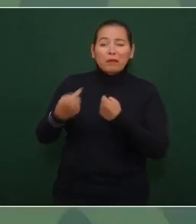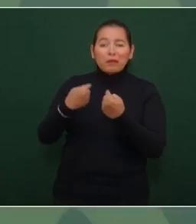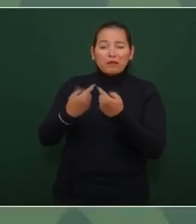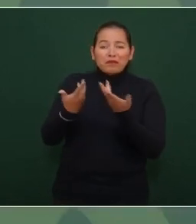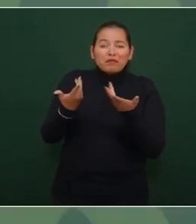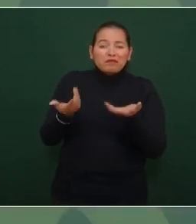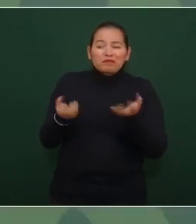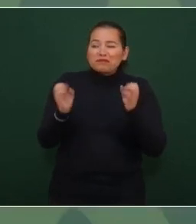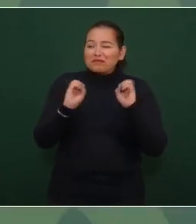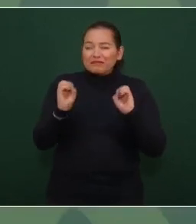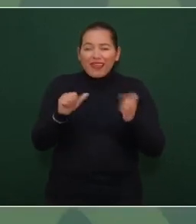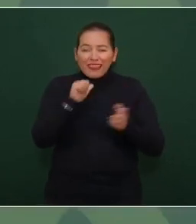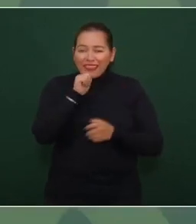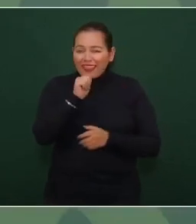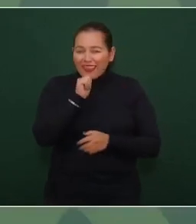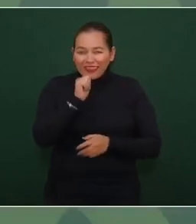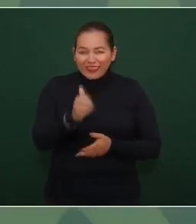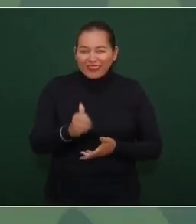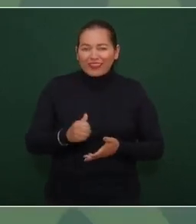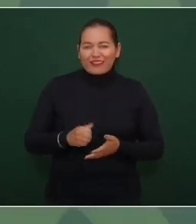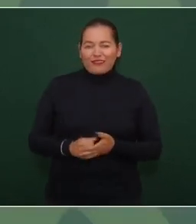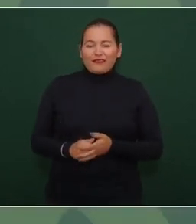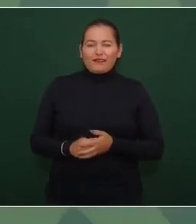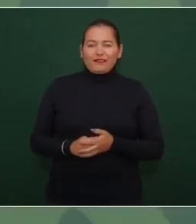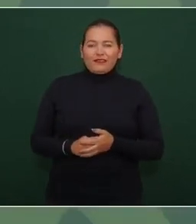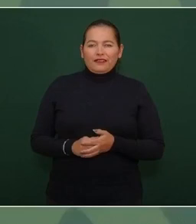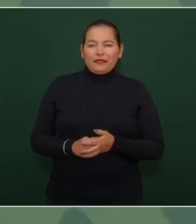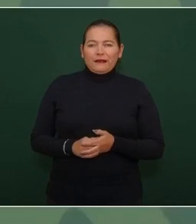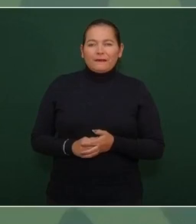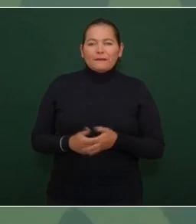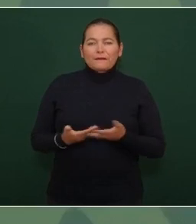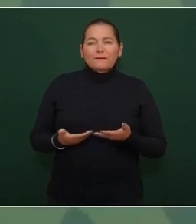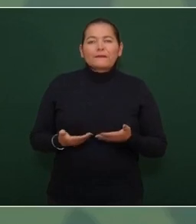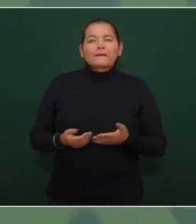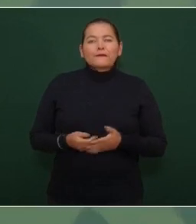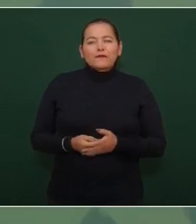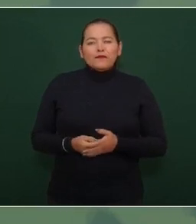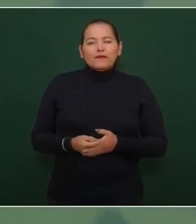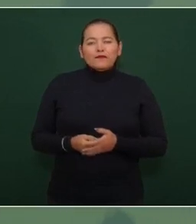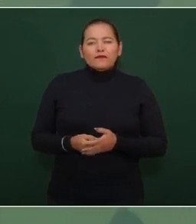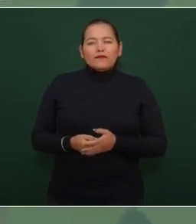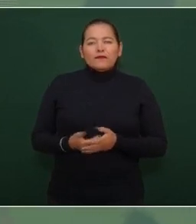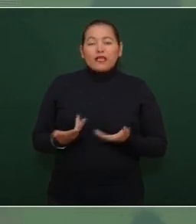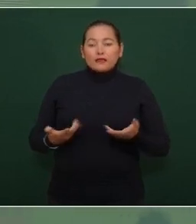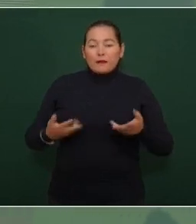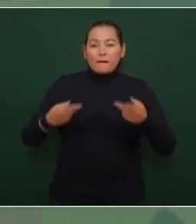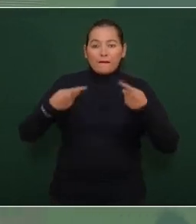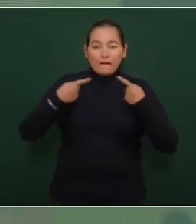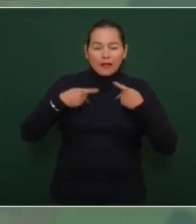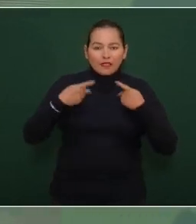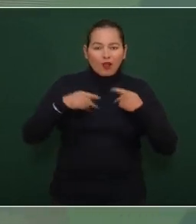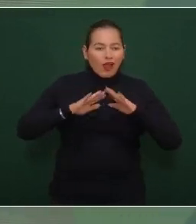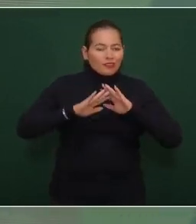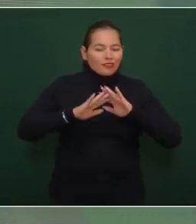nada este la gente está muy despierta